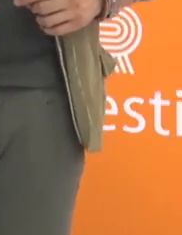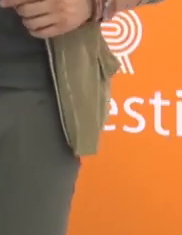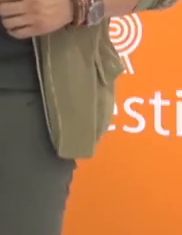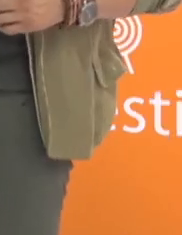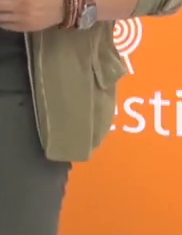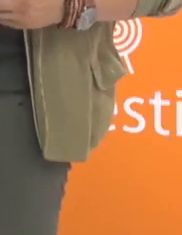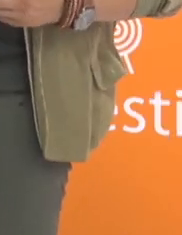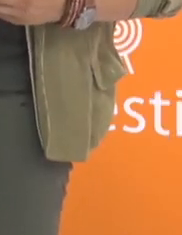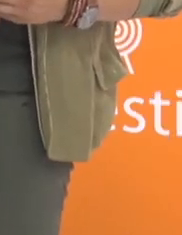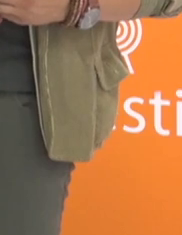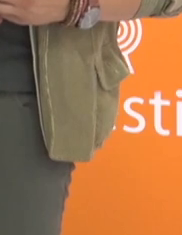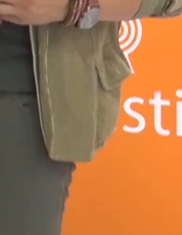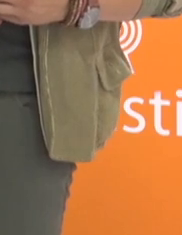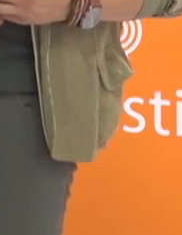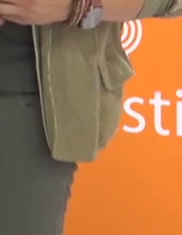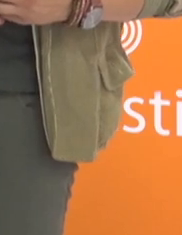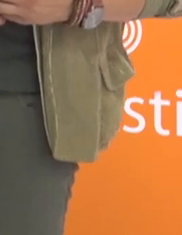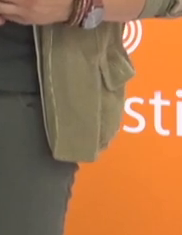próxima!